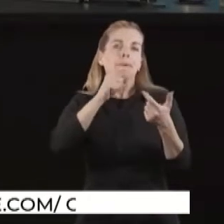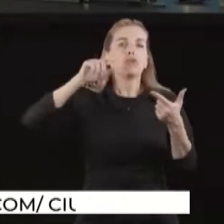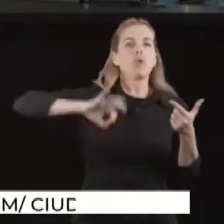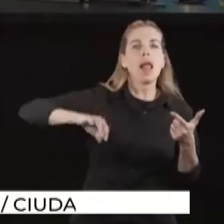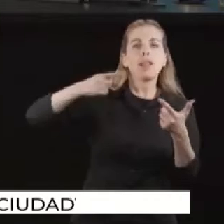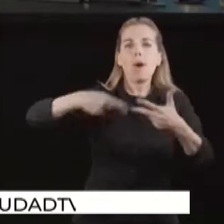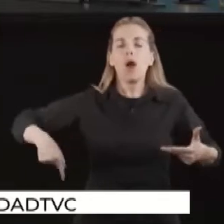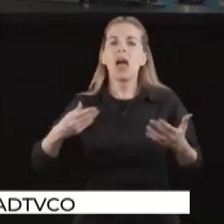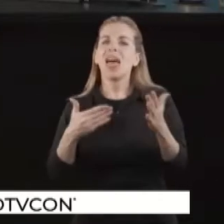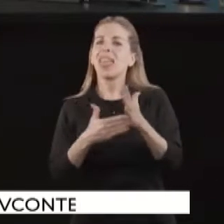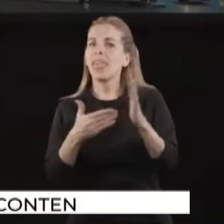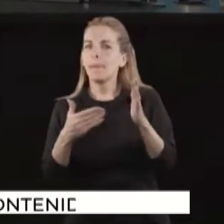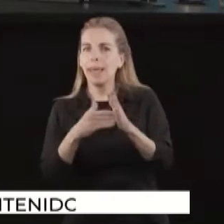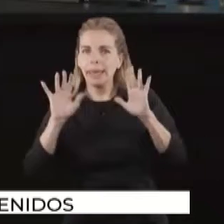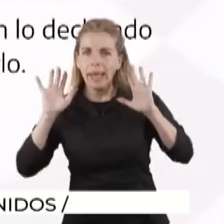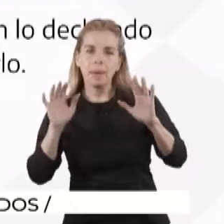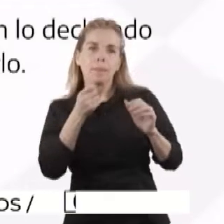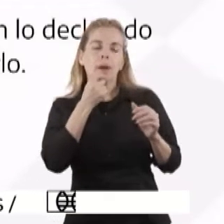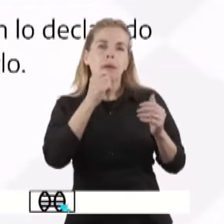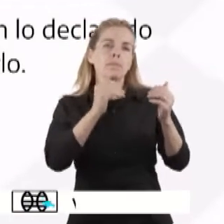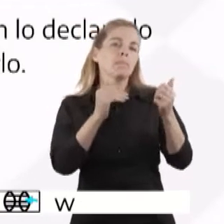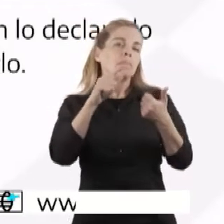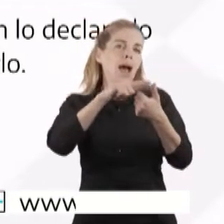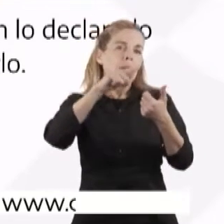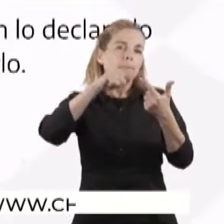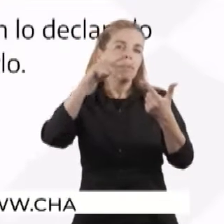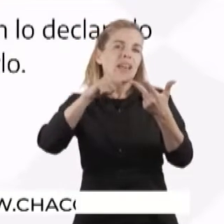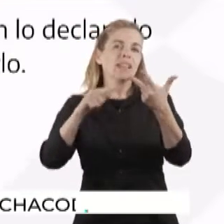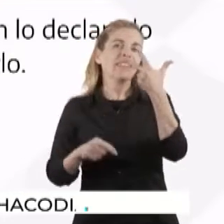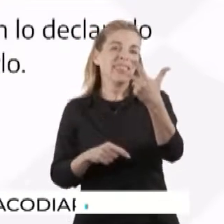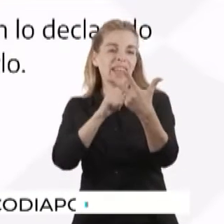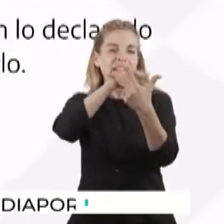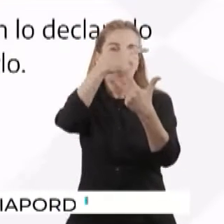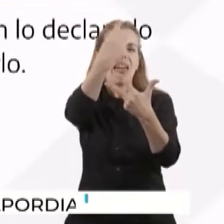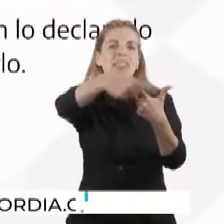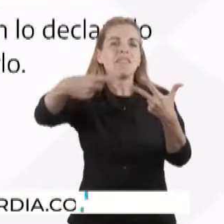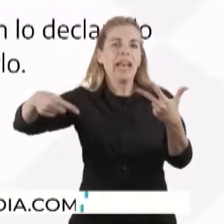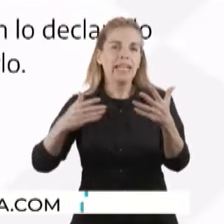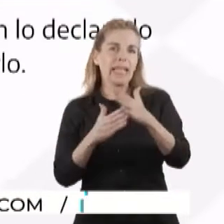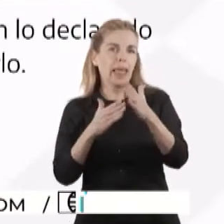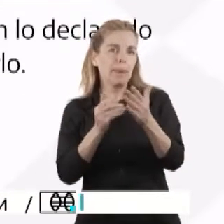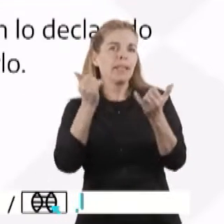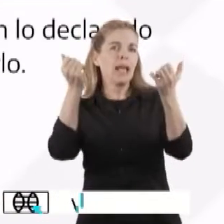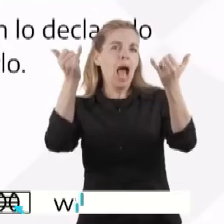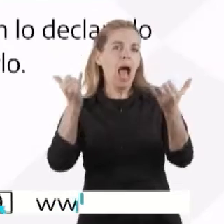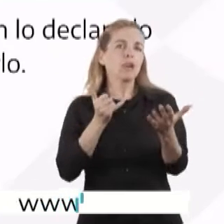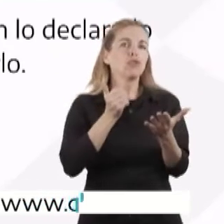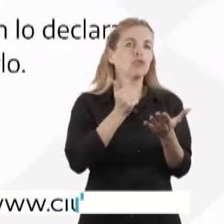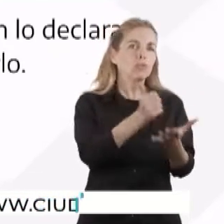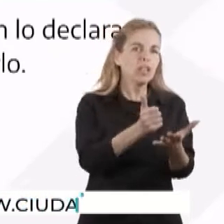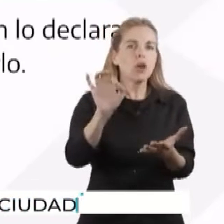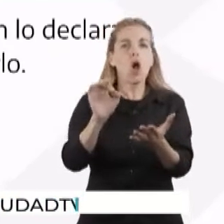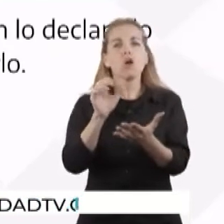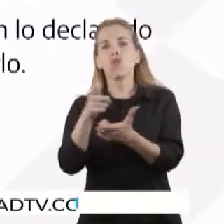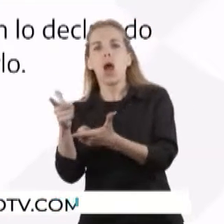clasificados o segmentados en ingresos altos, medios o bajos, será la intensidad de subsidios que el gobierno de la nación